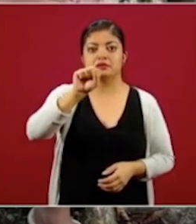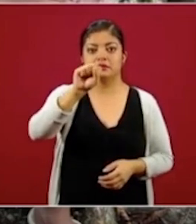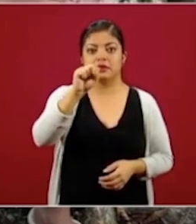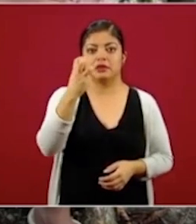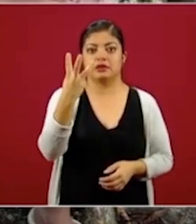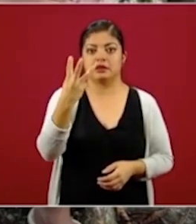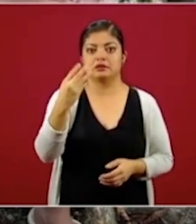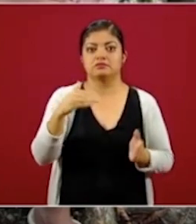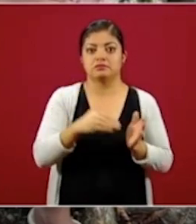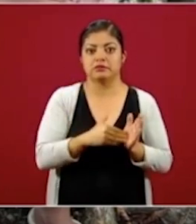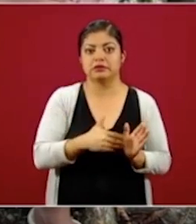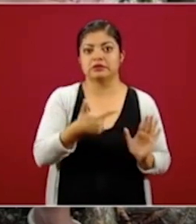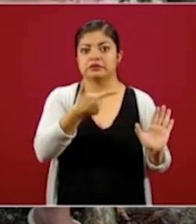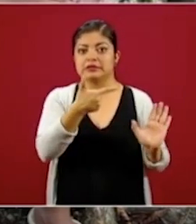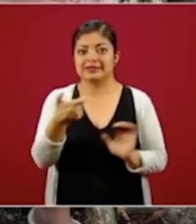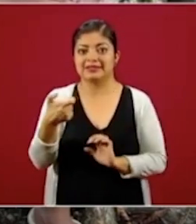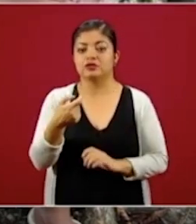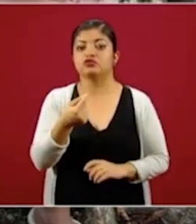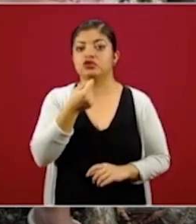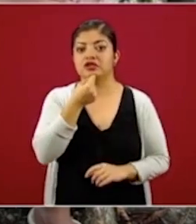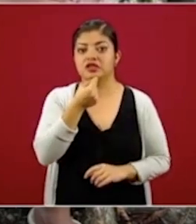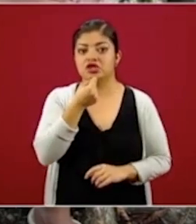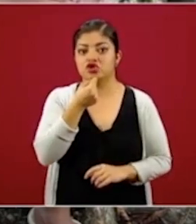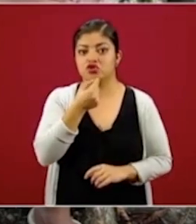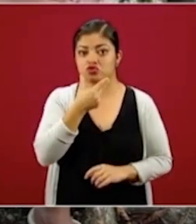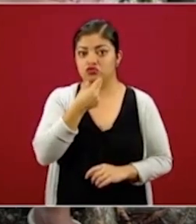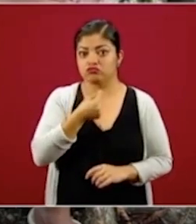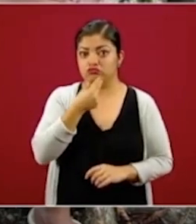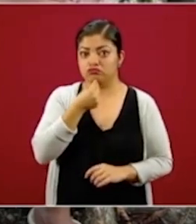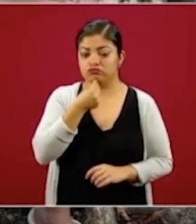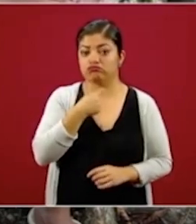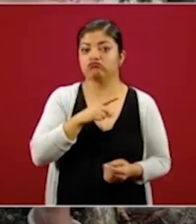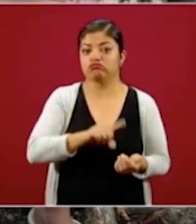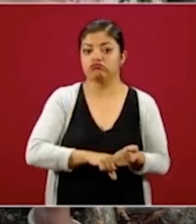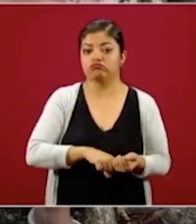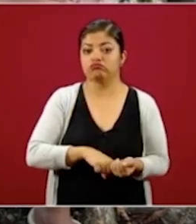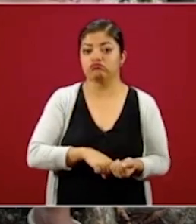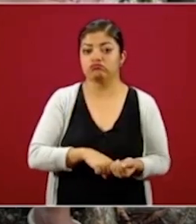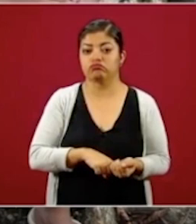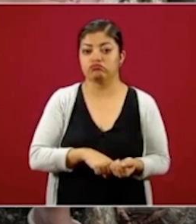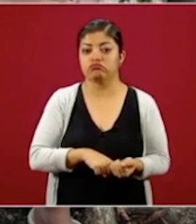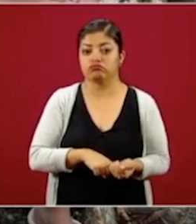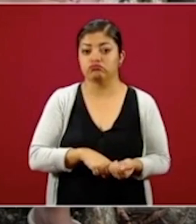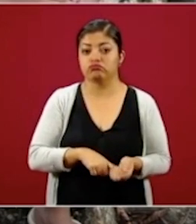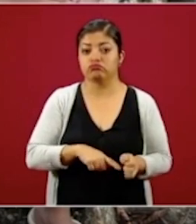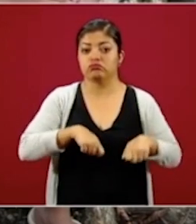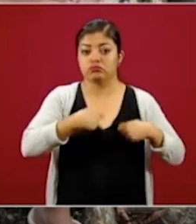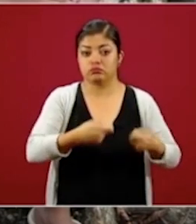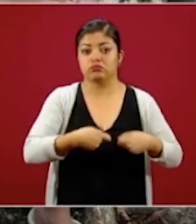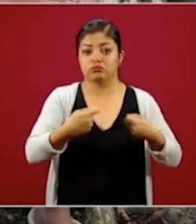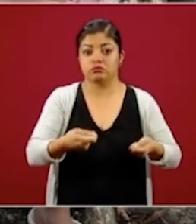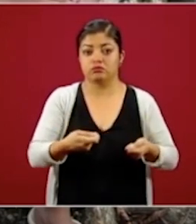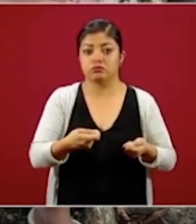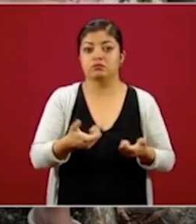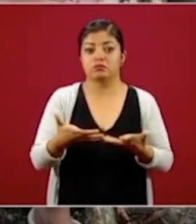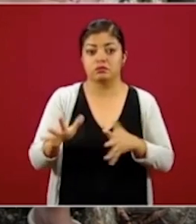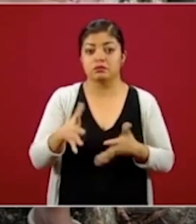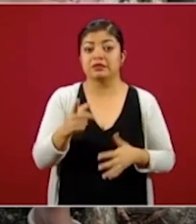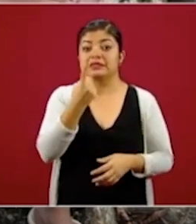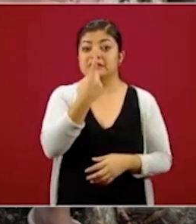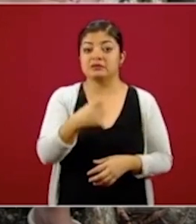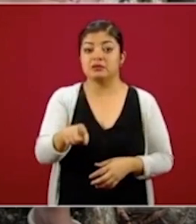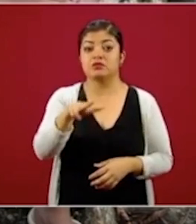mil 700 son niños y estamos llegando a entregar este apoyo a poco más de